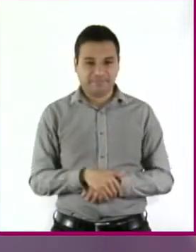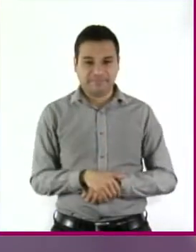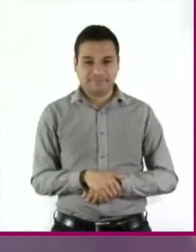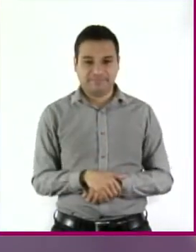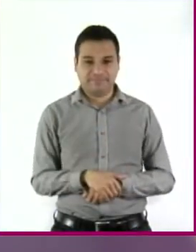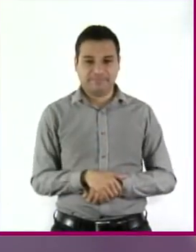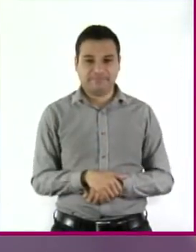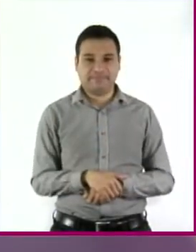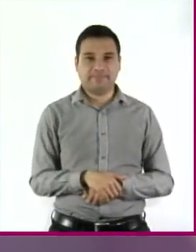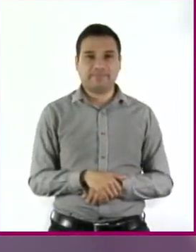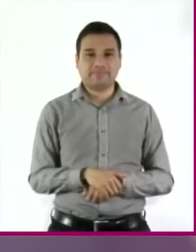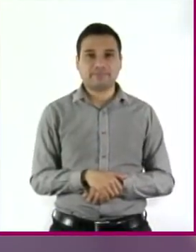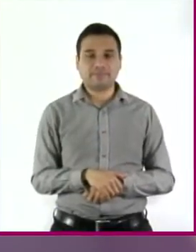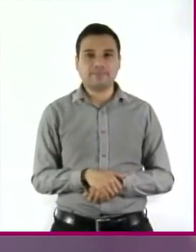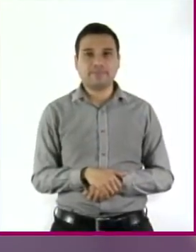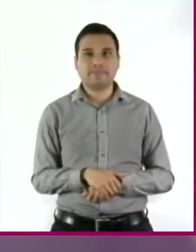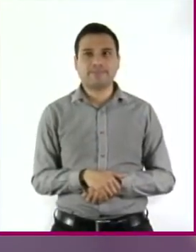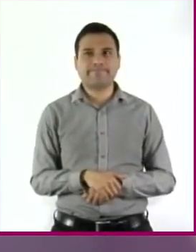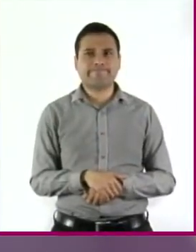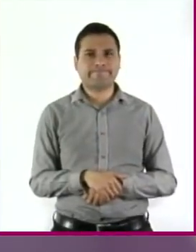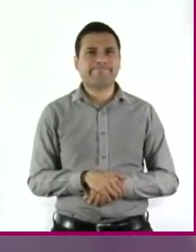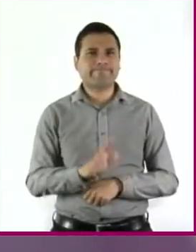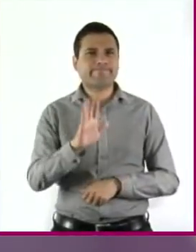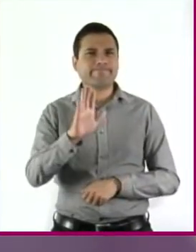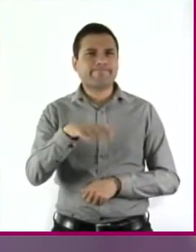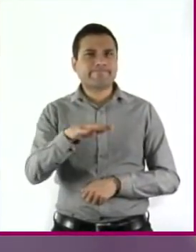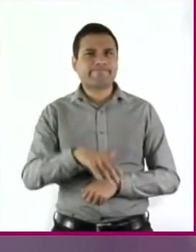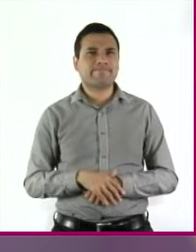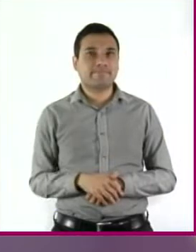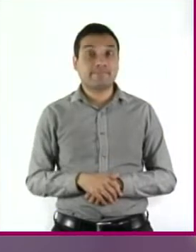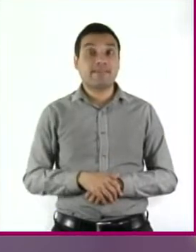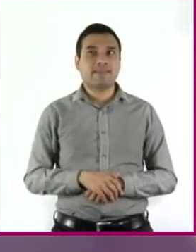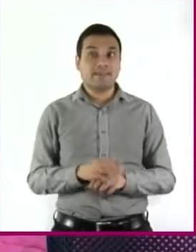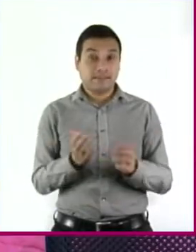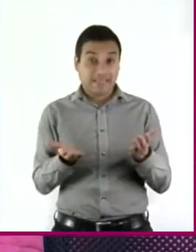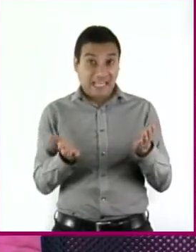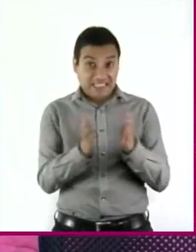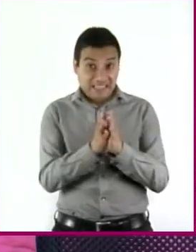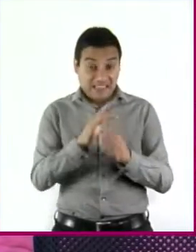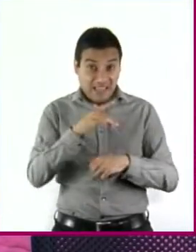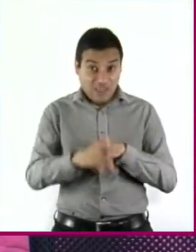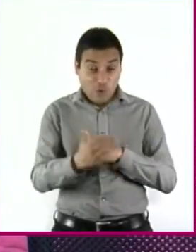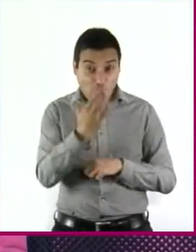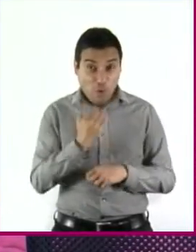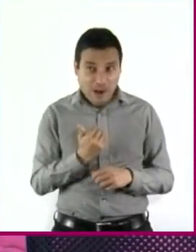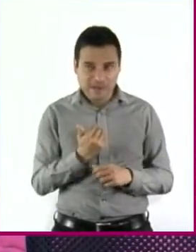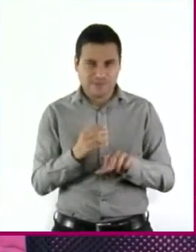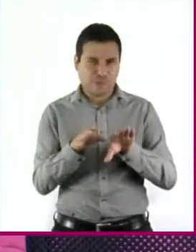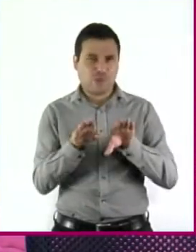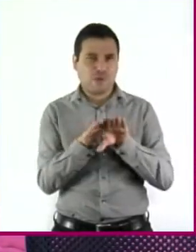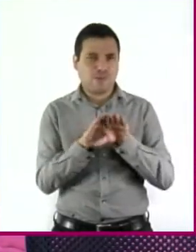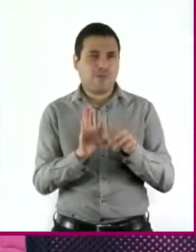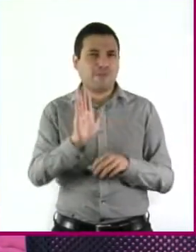Y hablando de las quesadillas sin queso, ¿te imaginas una pizza sin queso? ¿Una pizza sin queso?